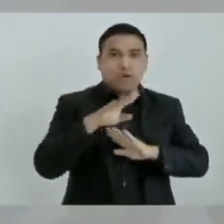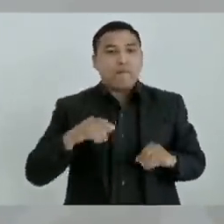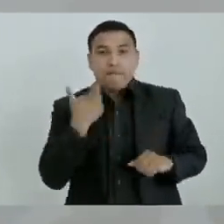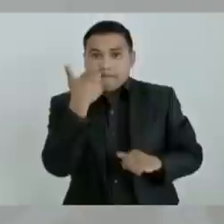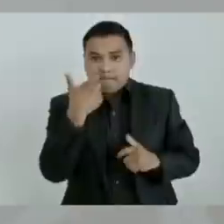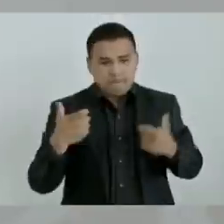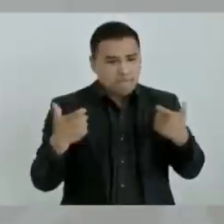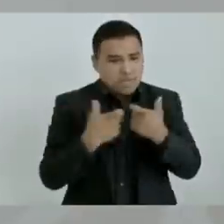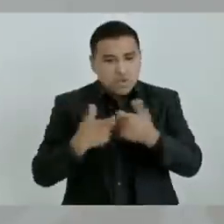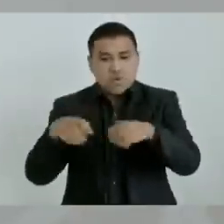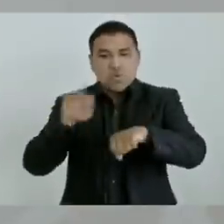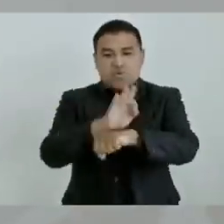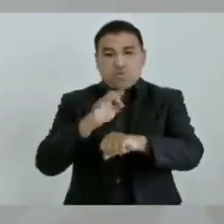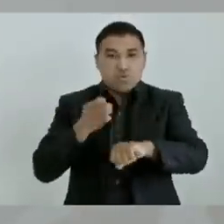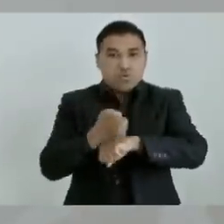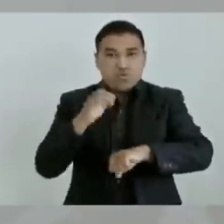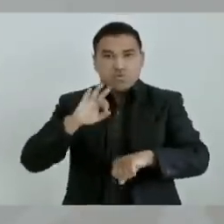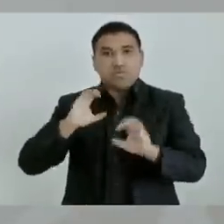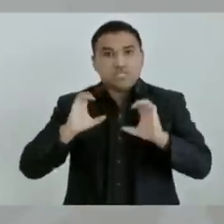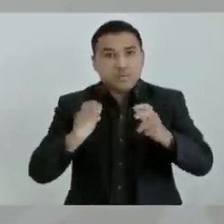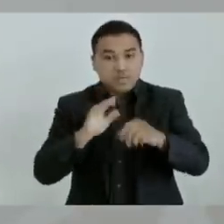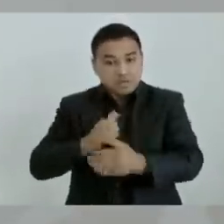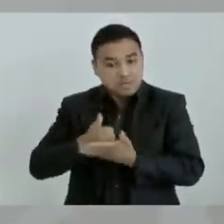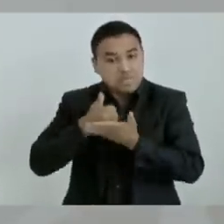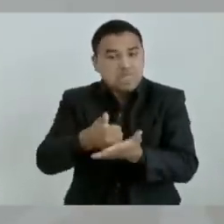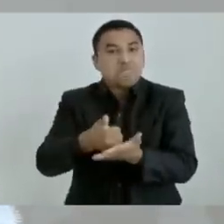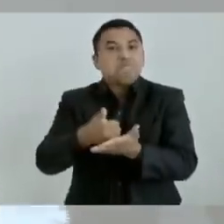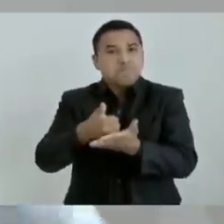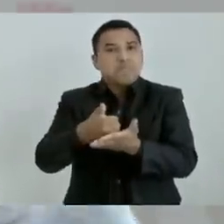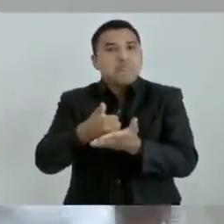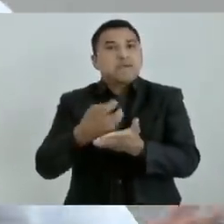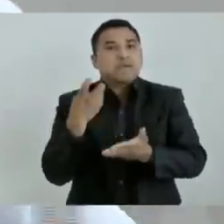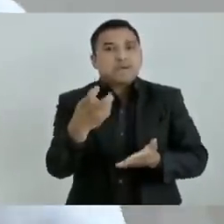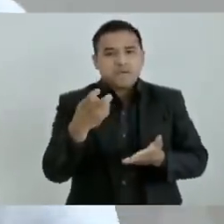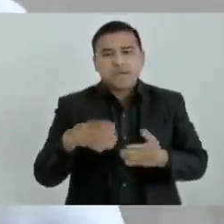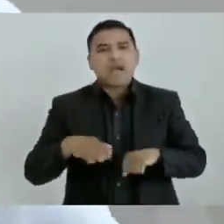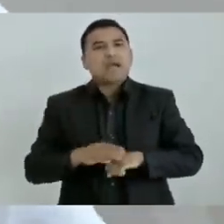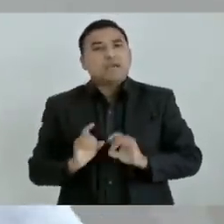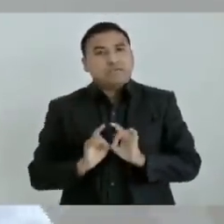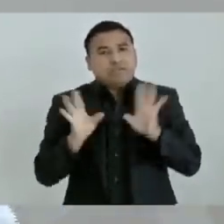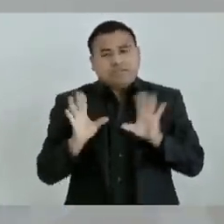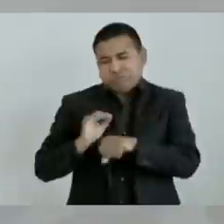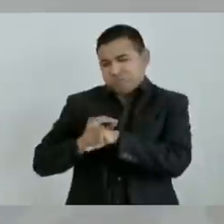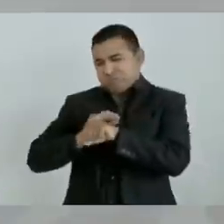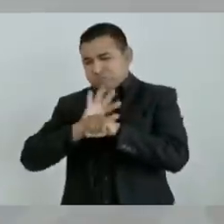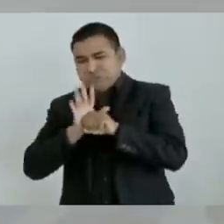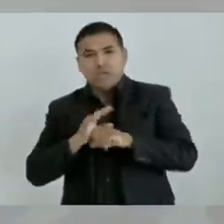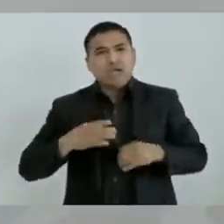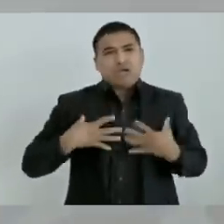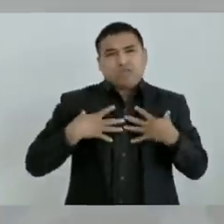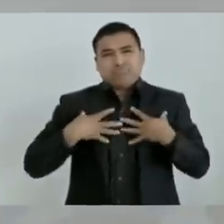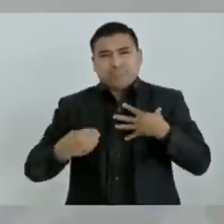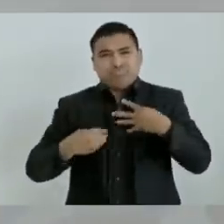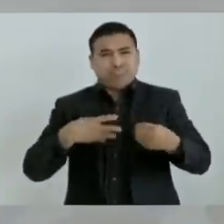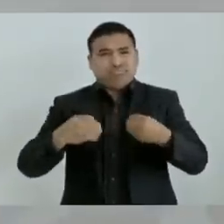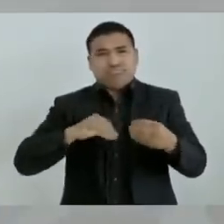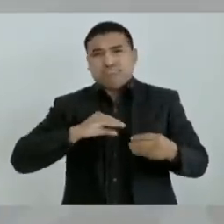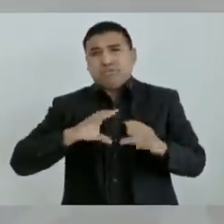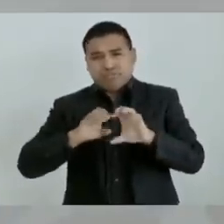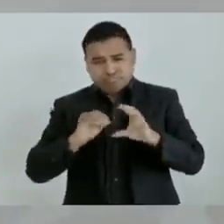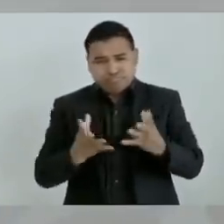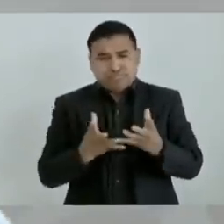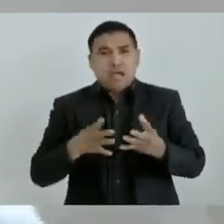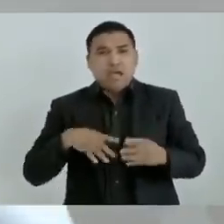económico del Estado de Chiapas. Y a pesar de esta pandemia, no nos quedamos con los brazos